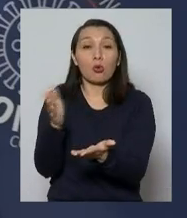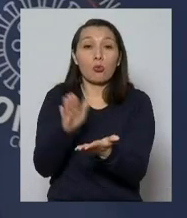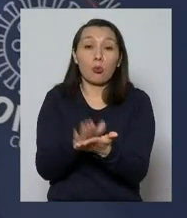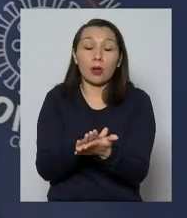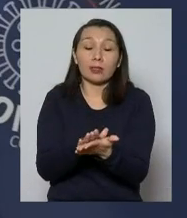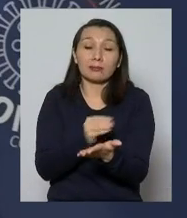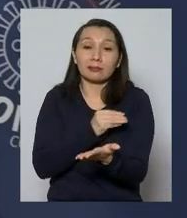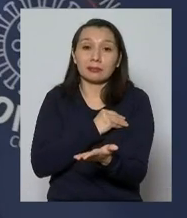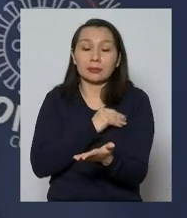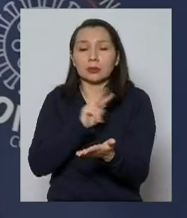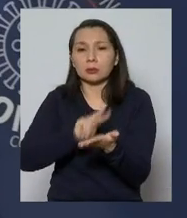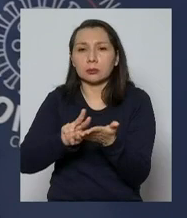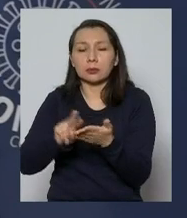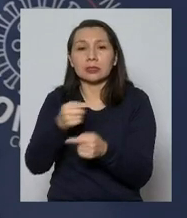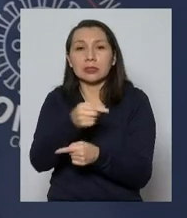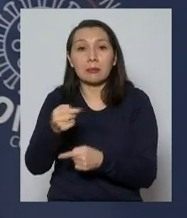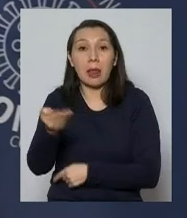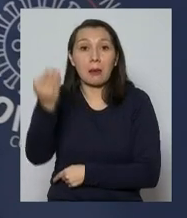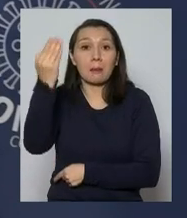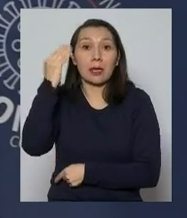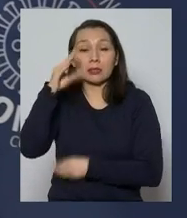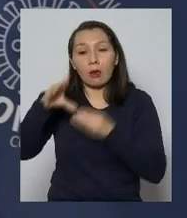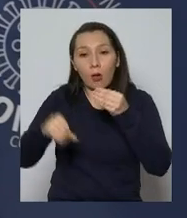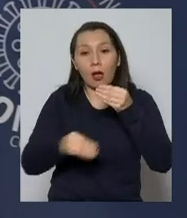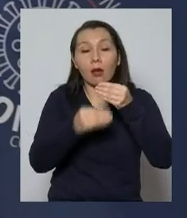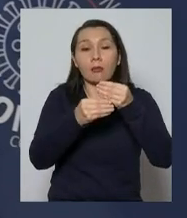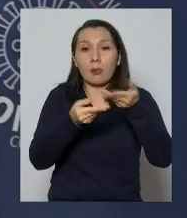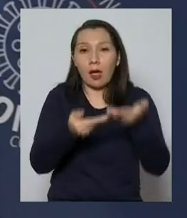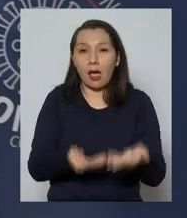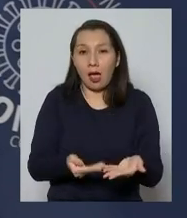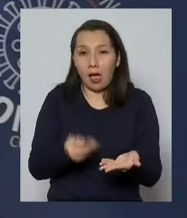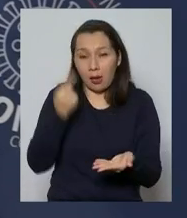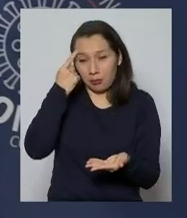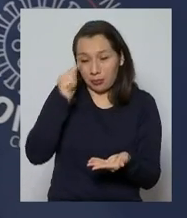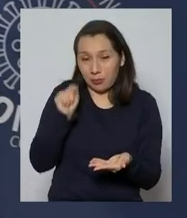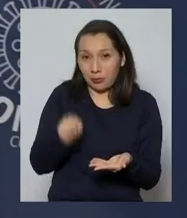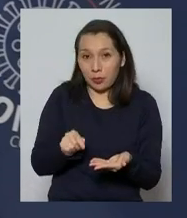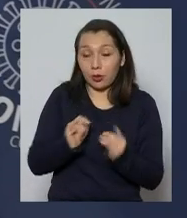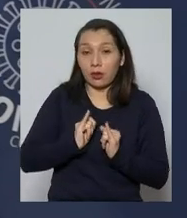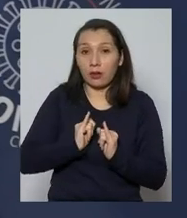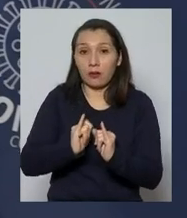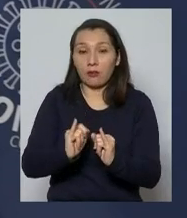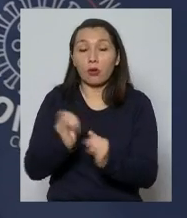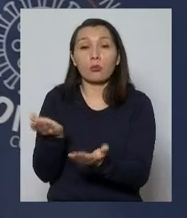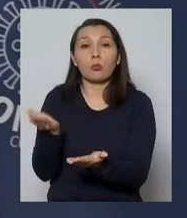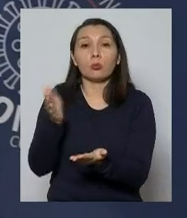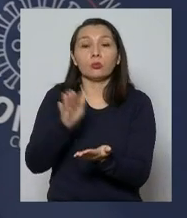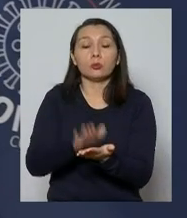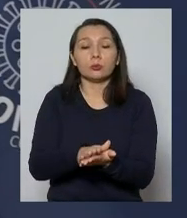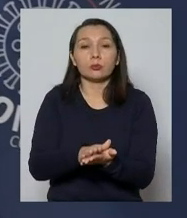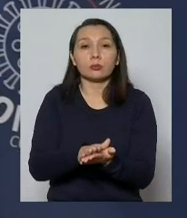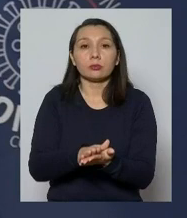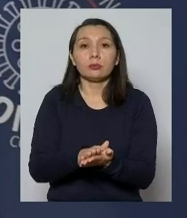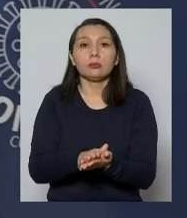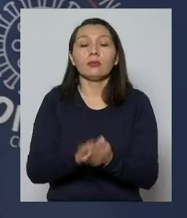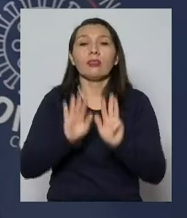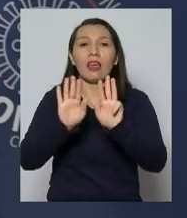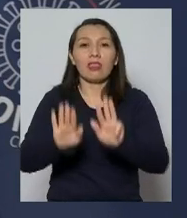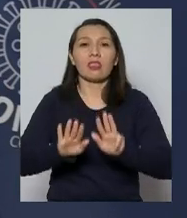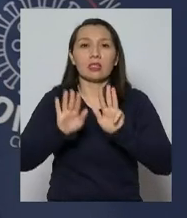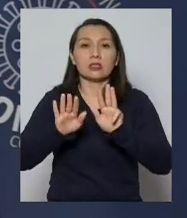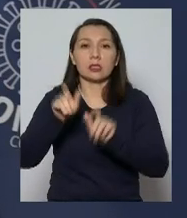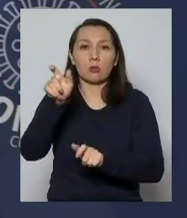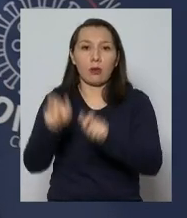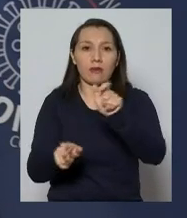desgraciadamente que se hizo la semana pasada pero hoy día informamos del fallecimiento de 19